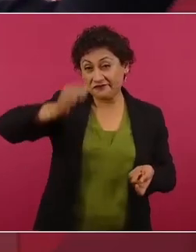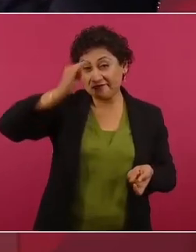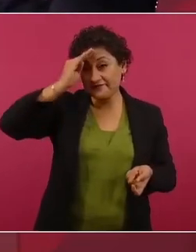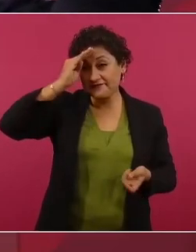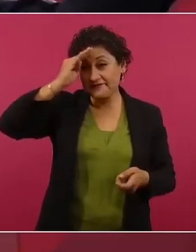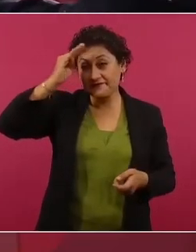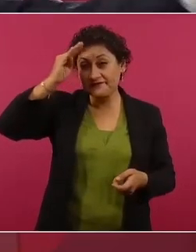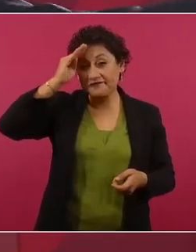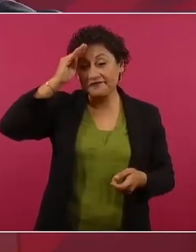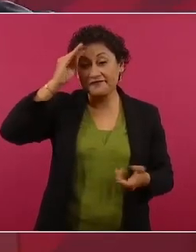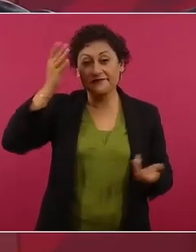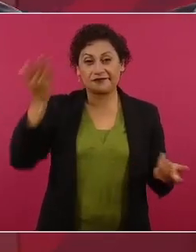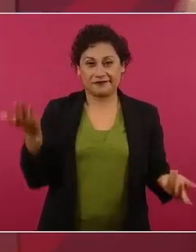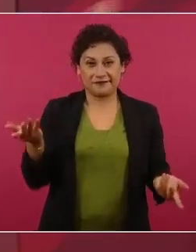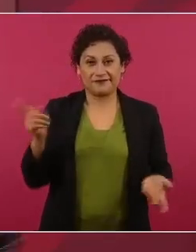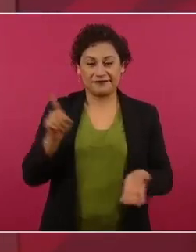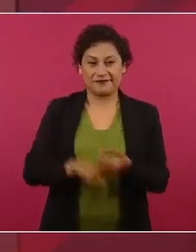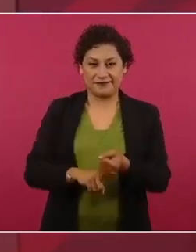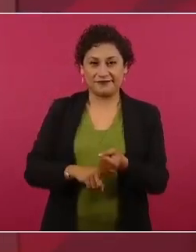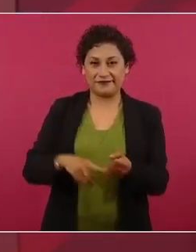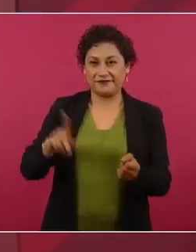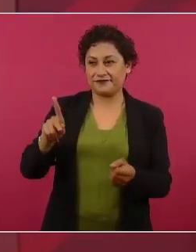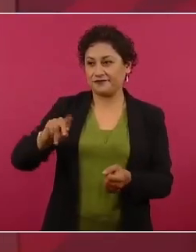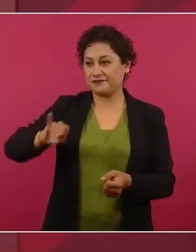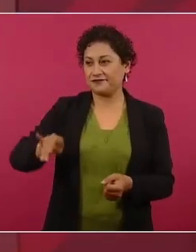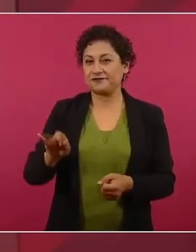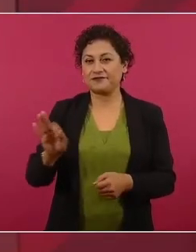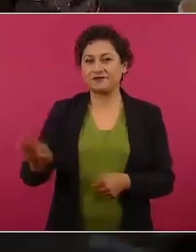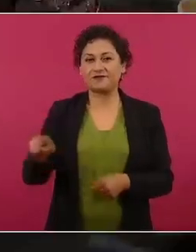del antiguo régimen.